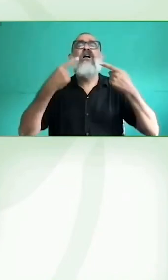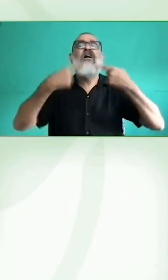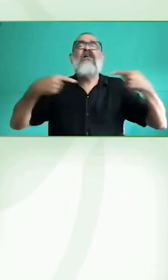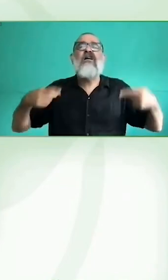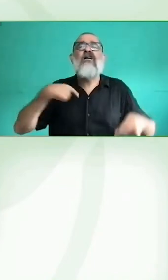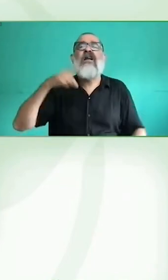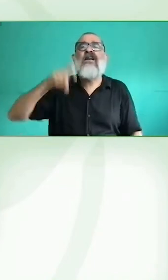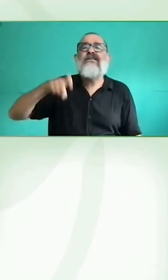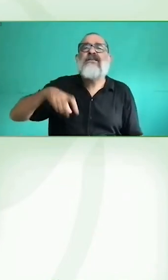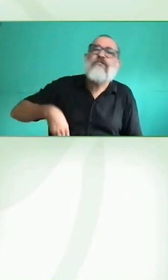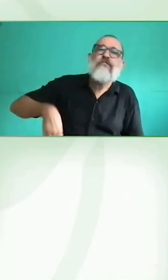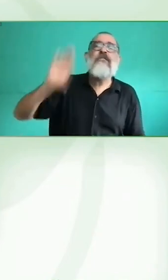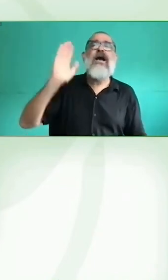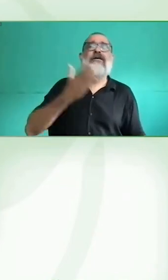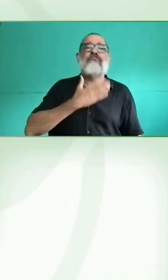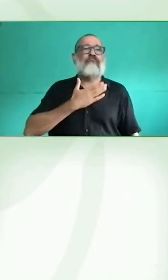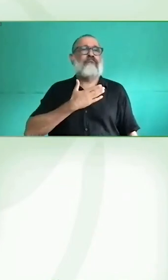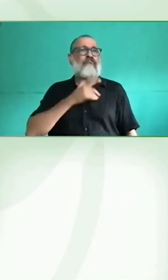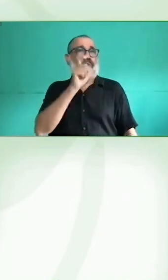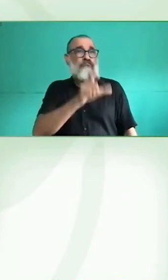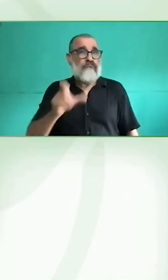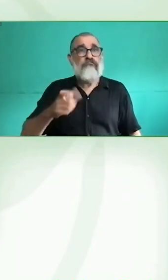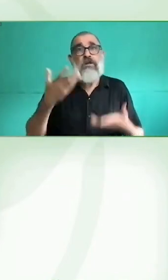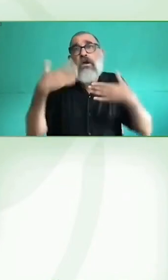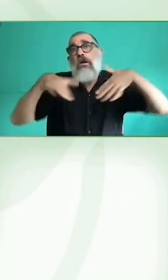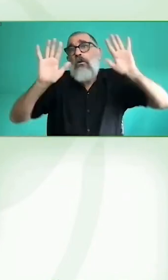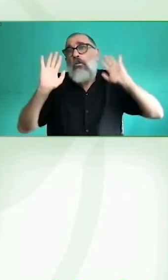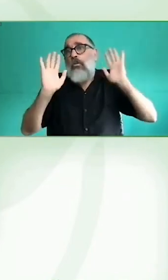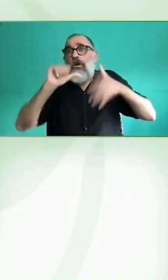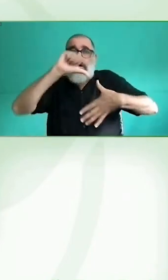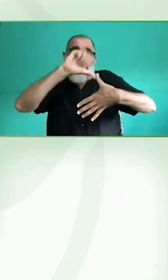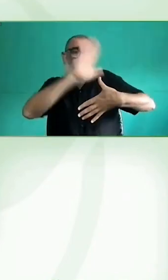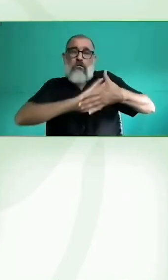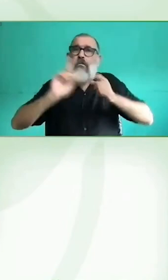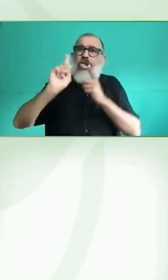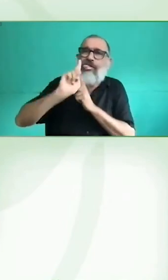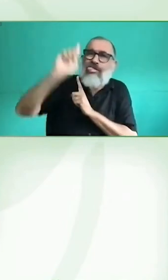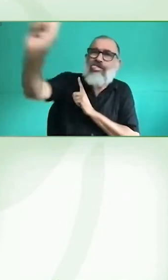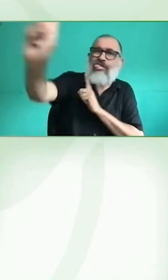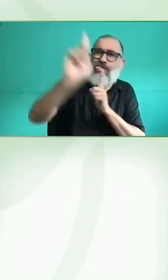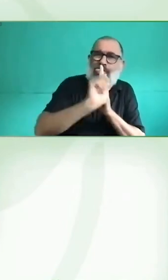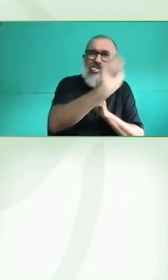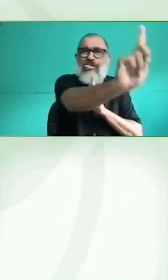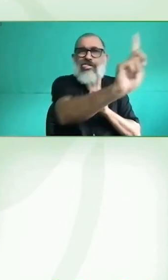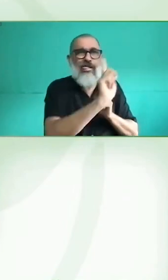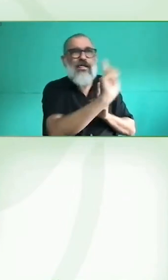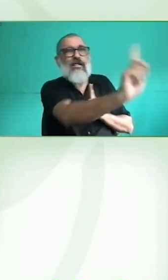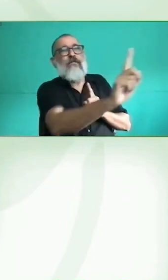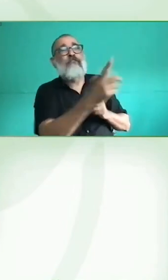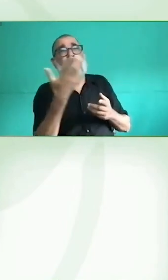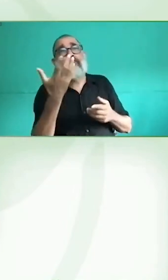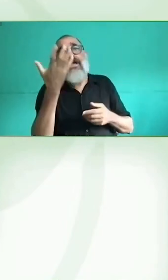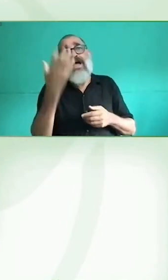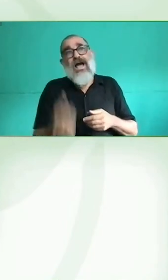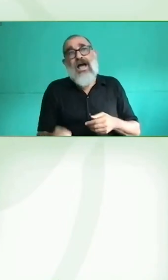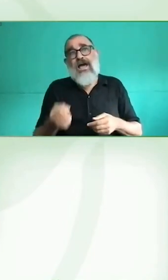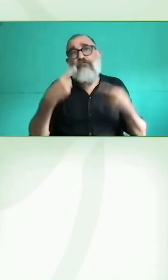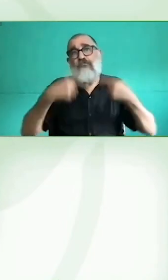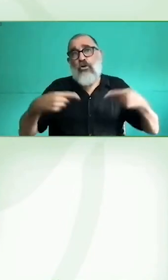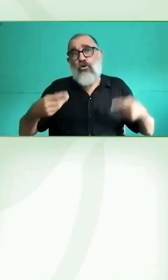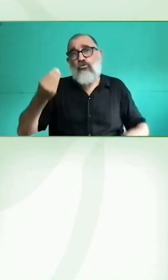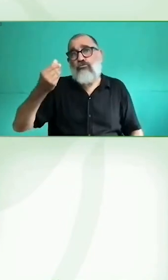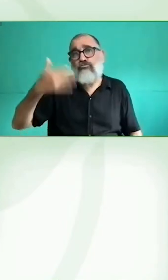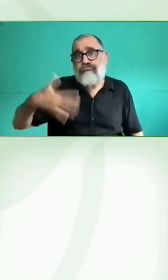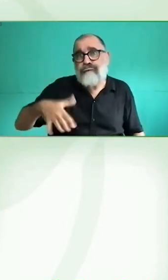siguen siendo productos costosos. Al mismo tiempo, estamos viendo cada vez más productos que son de ámbito gratuito, que distintas